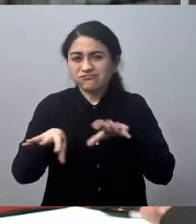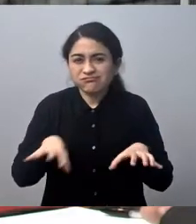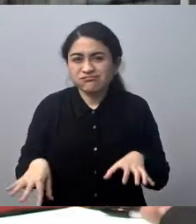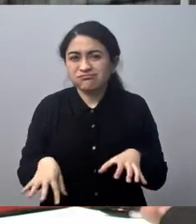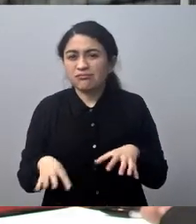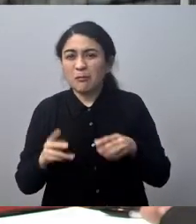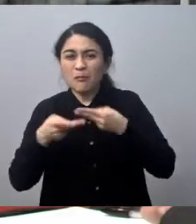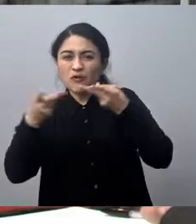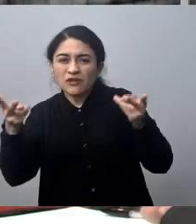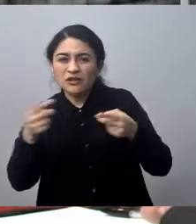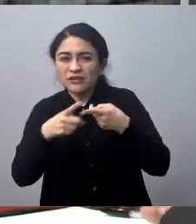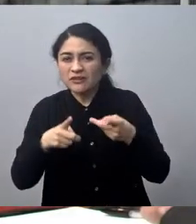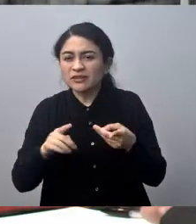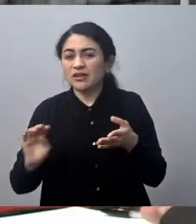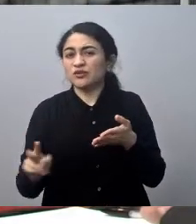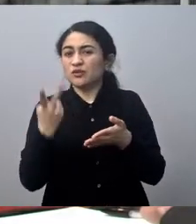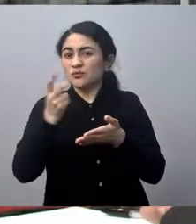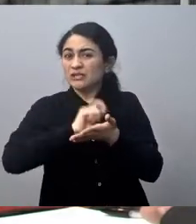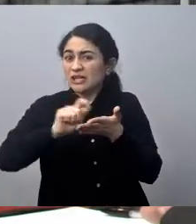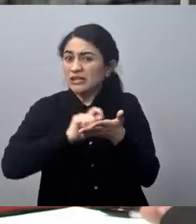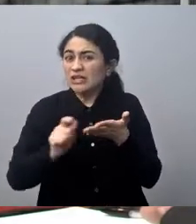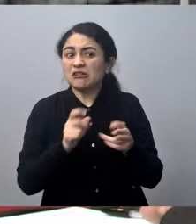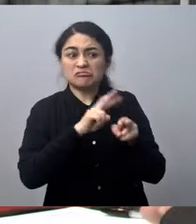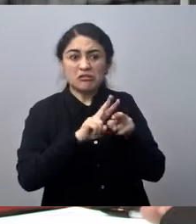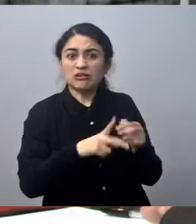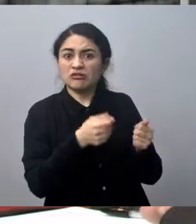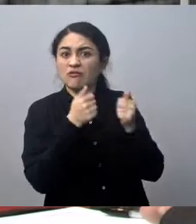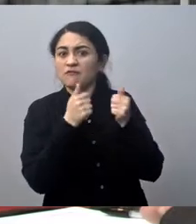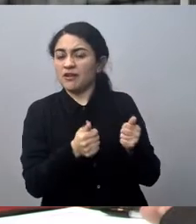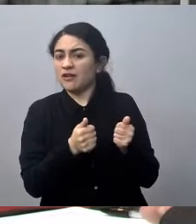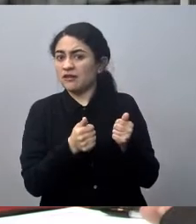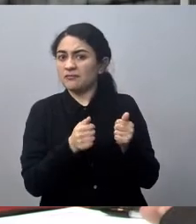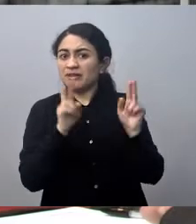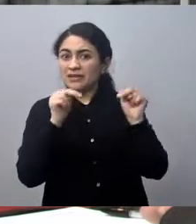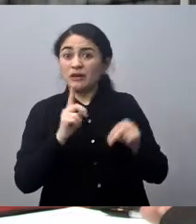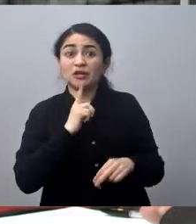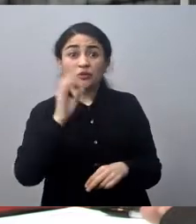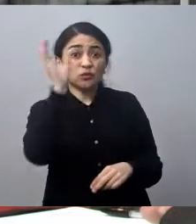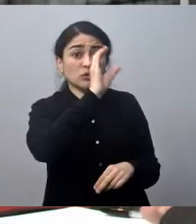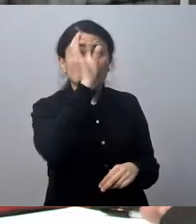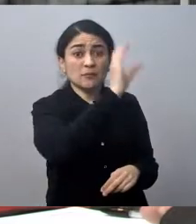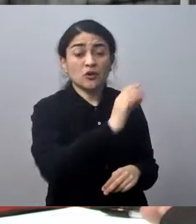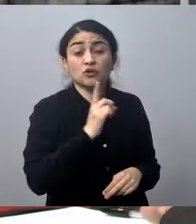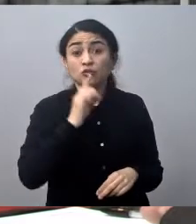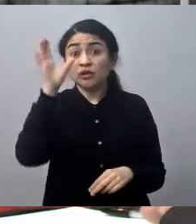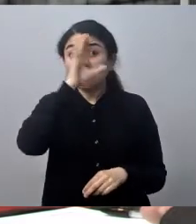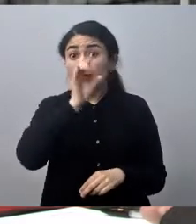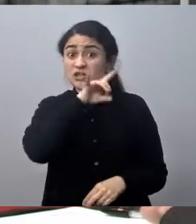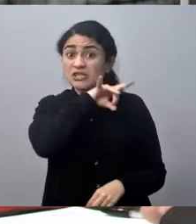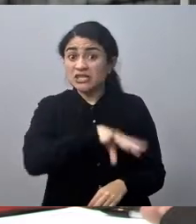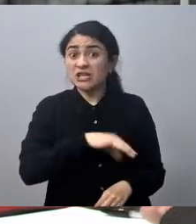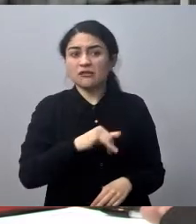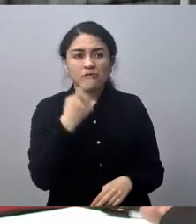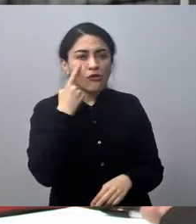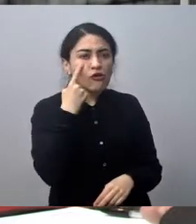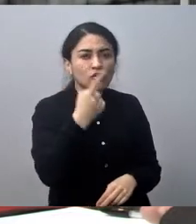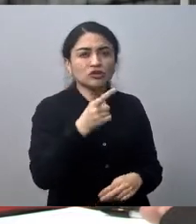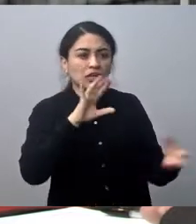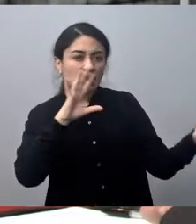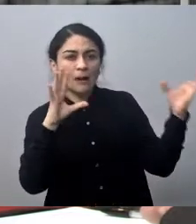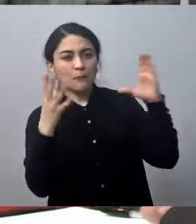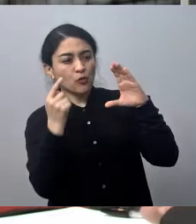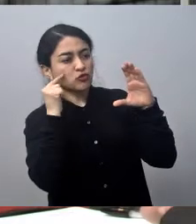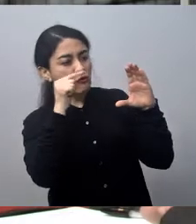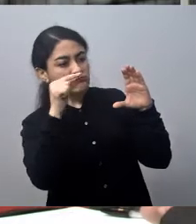en todo el país, es cierto? Está la subsecretaría que lo está haciendo bien en el aspecto, digamos, del turismo en Chile. De Chile hoy día está reconocido en todo el